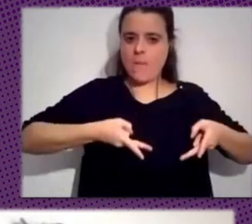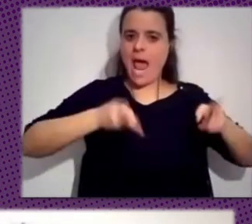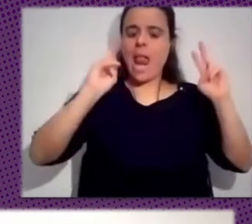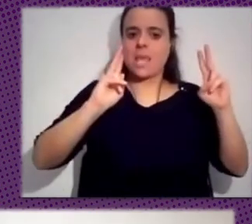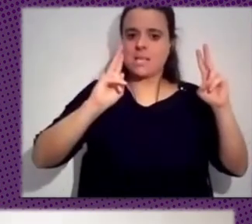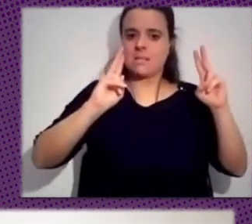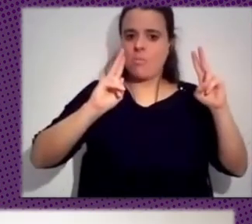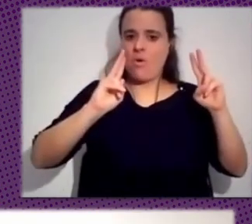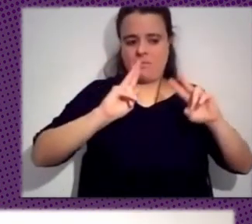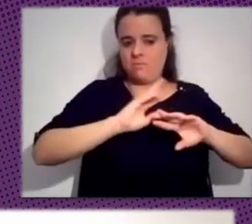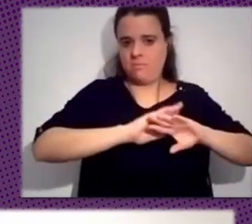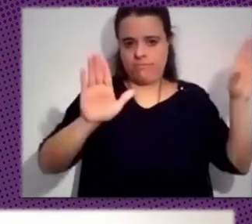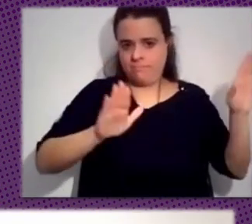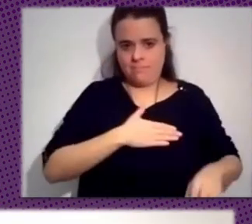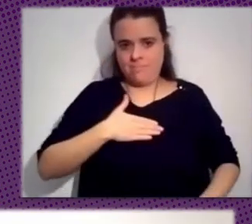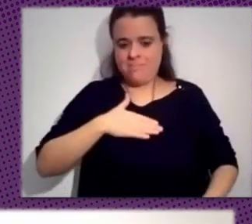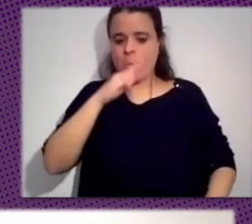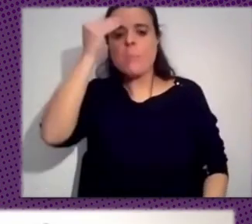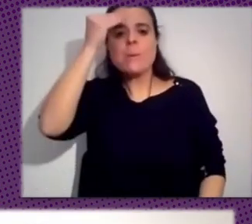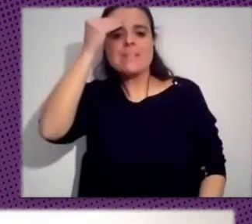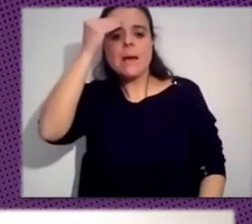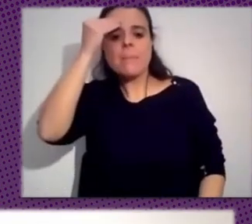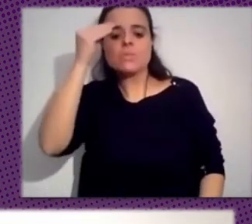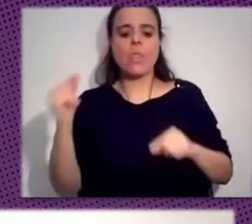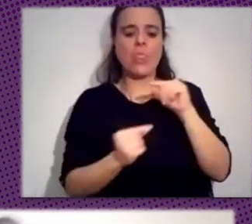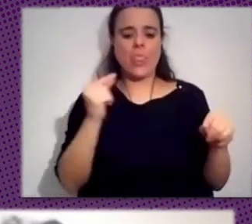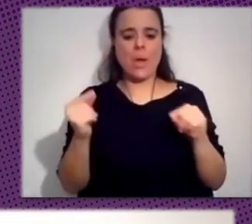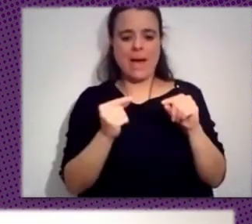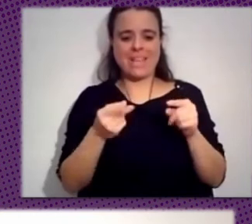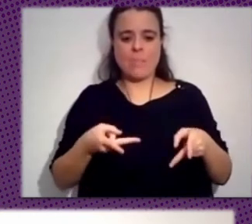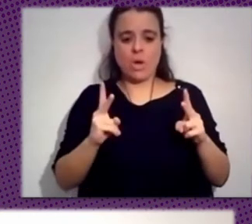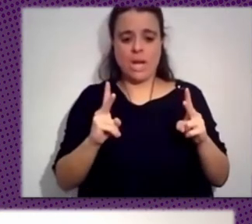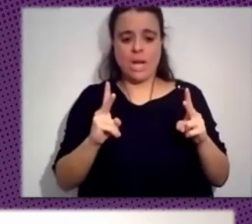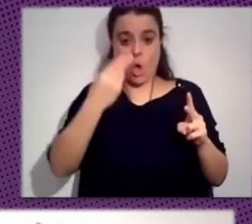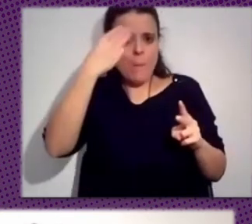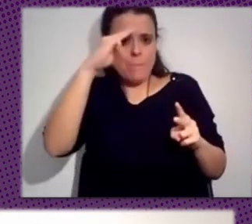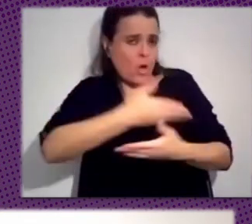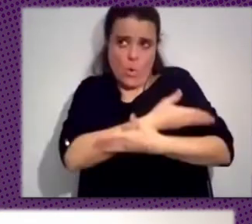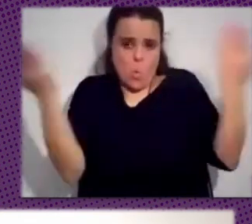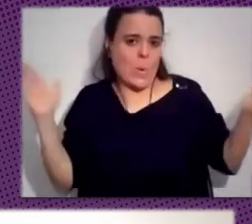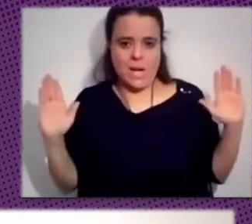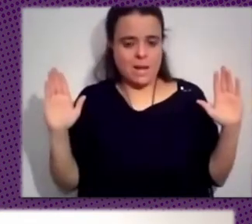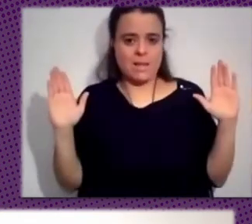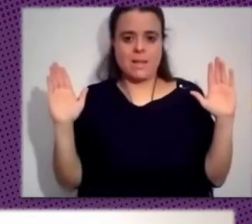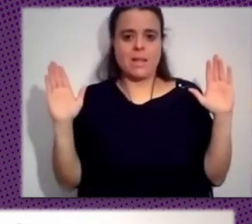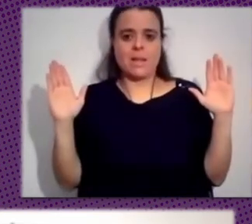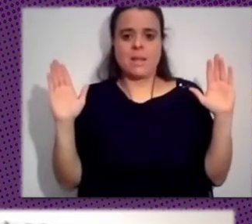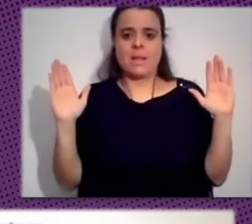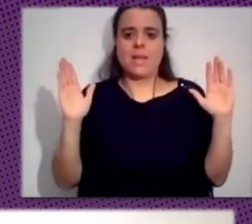que el debate democrático no es igualitario en México y en todos lados. Hay capitales, hay influencias,